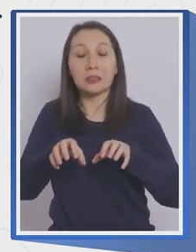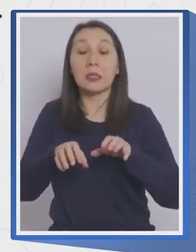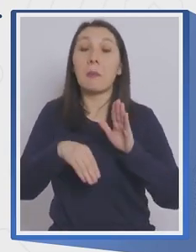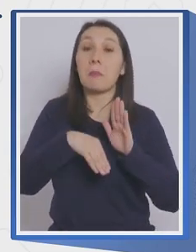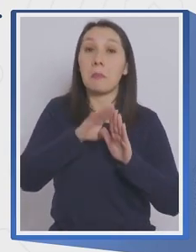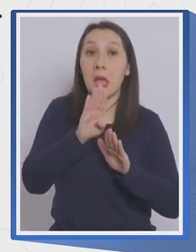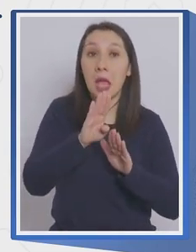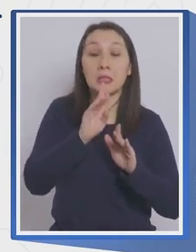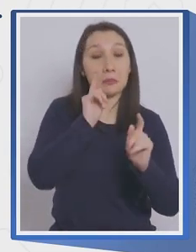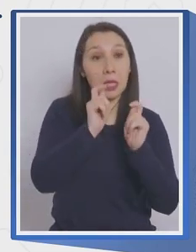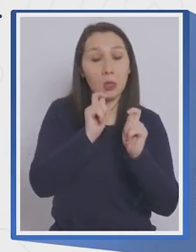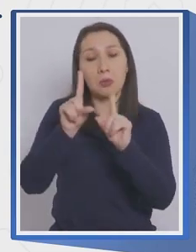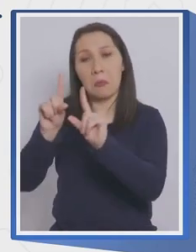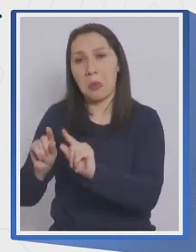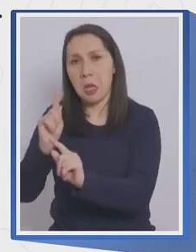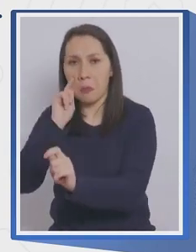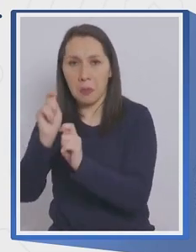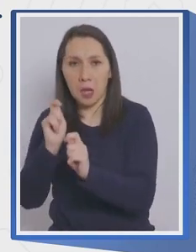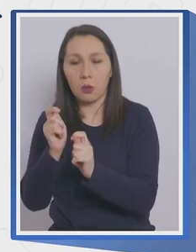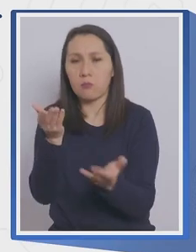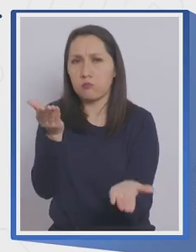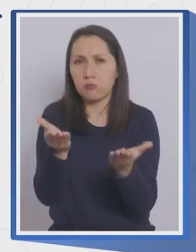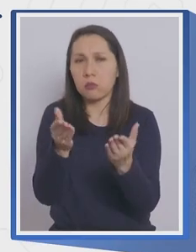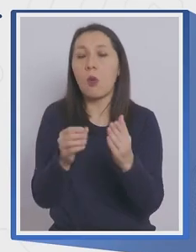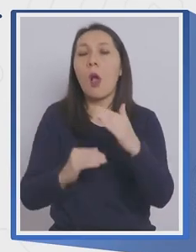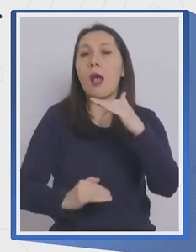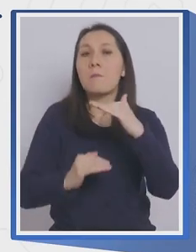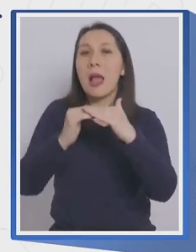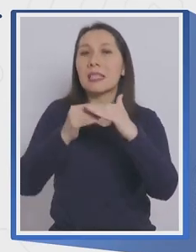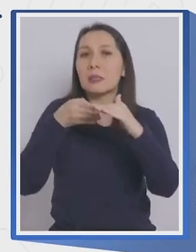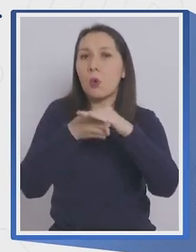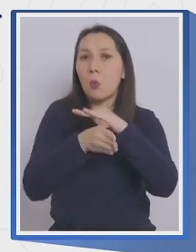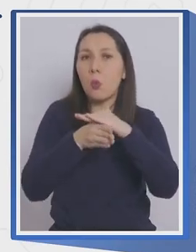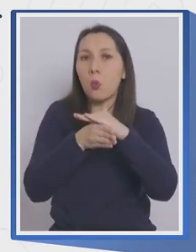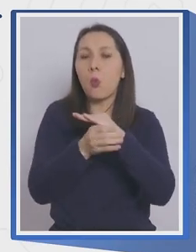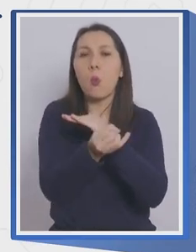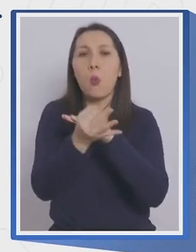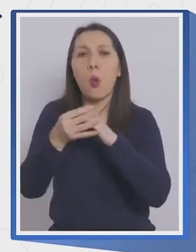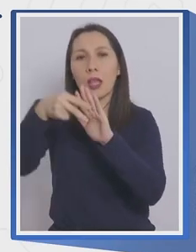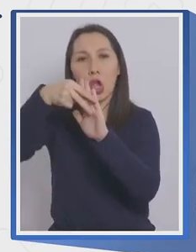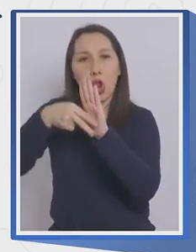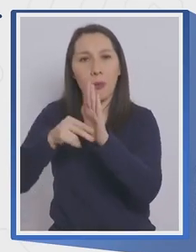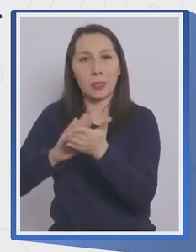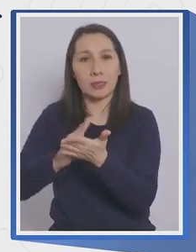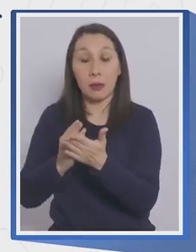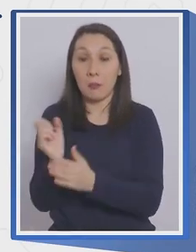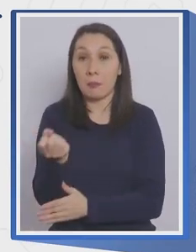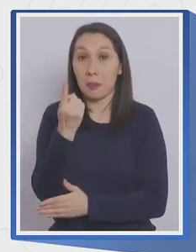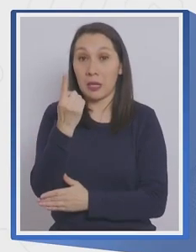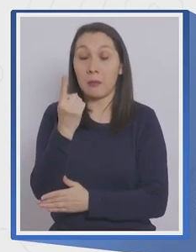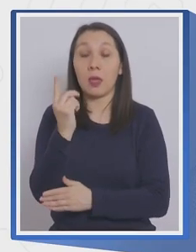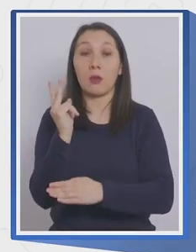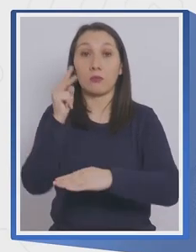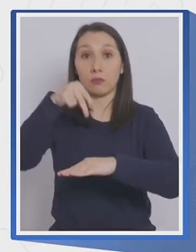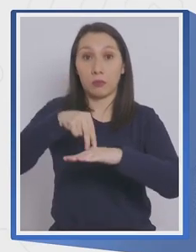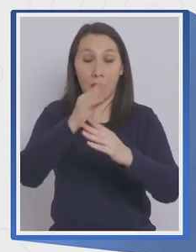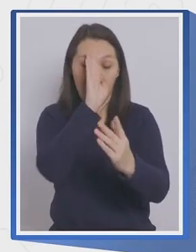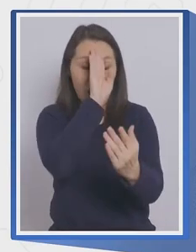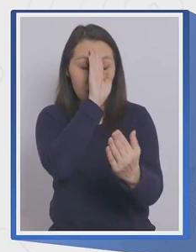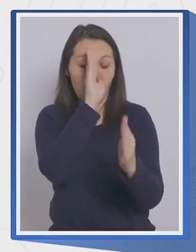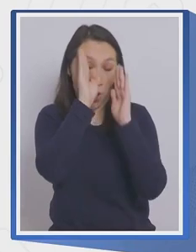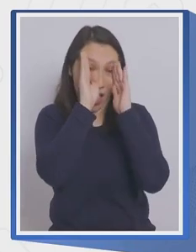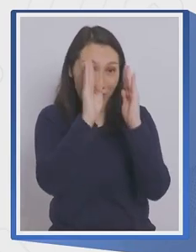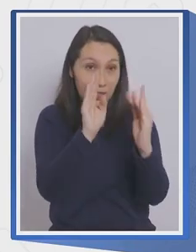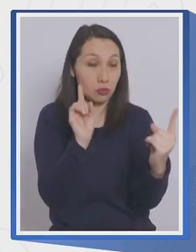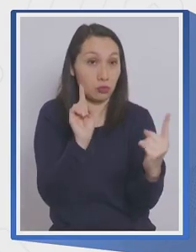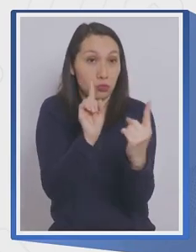de más y menos riesgo y con esto definir aforos y normas sanitarias. Lo primero, atención presencial al público, que son lugares